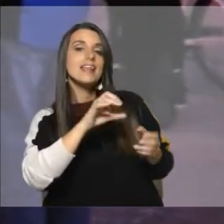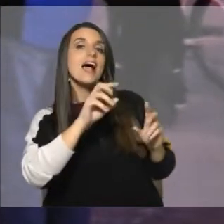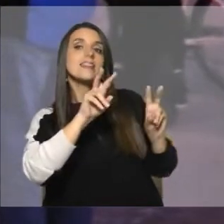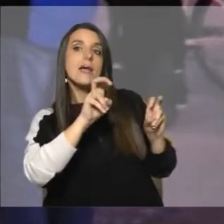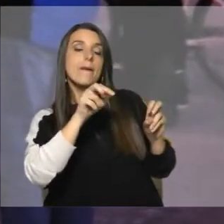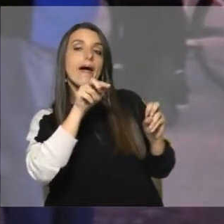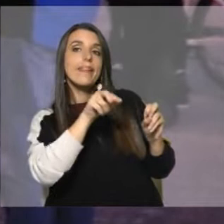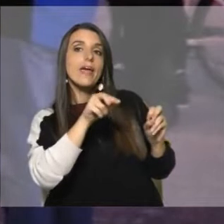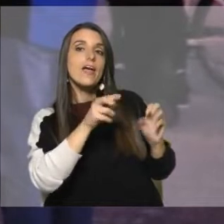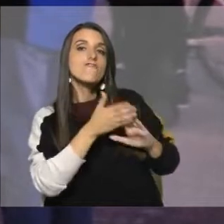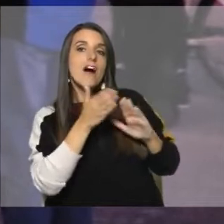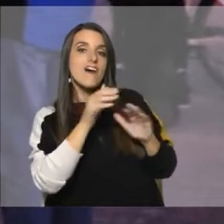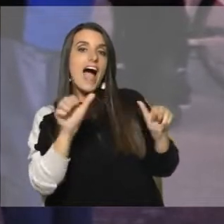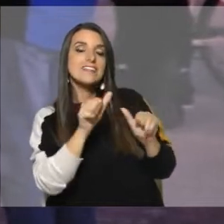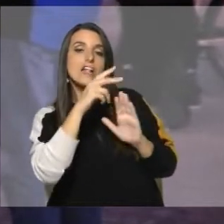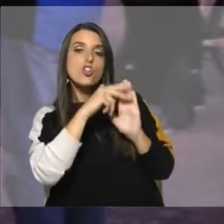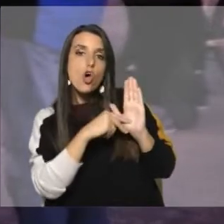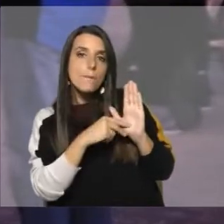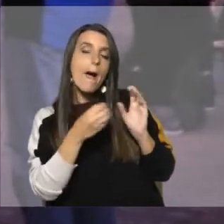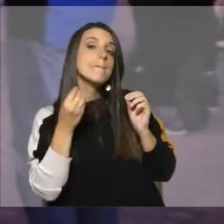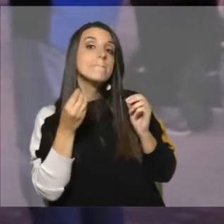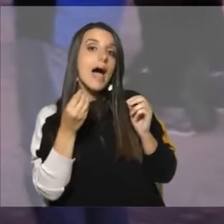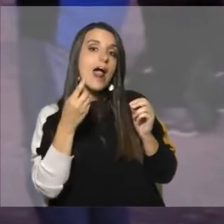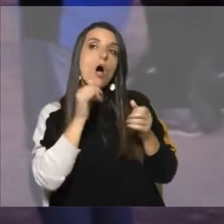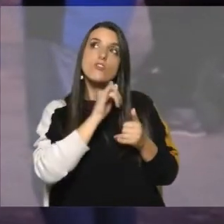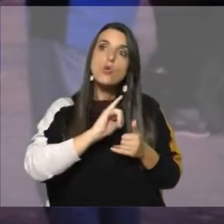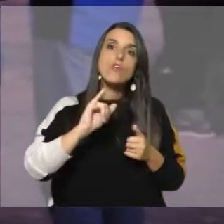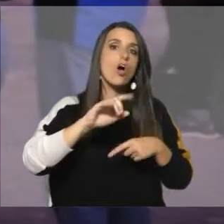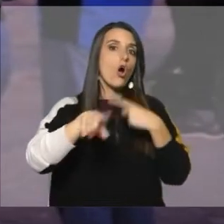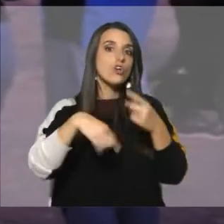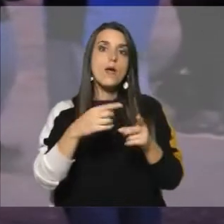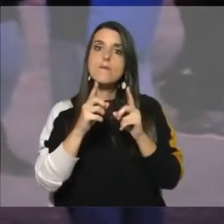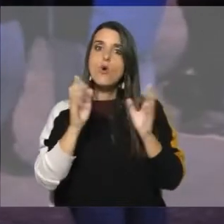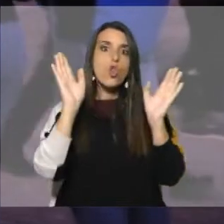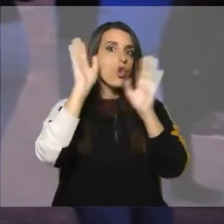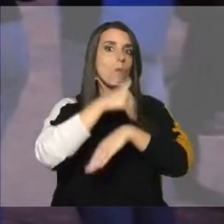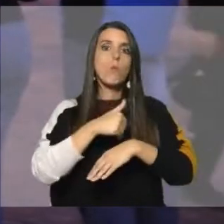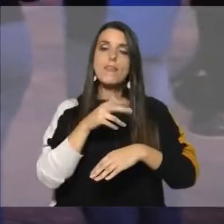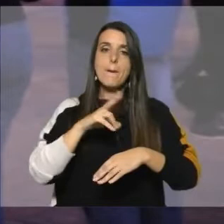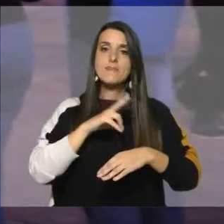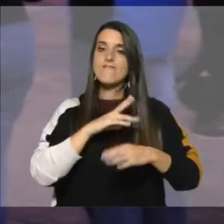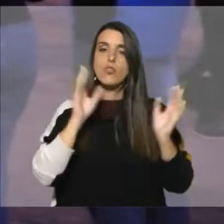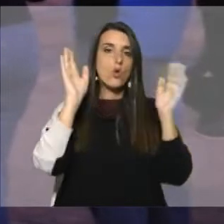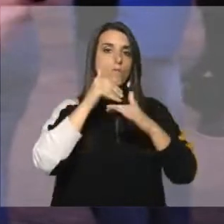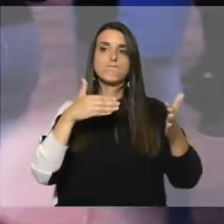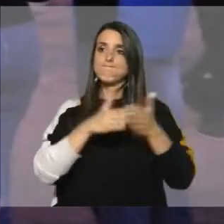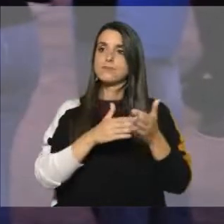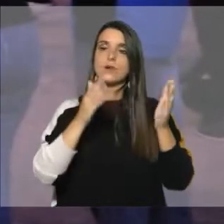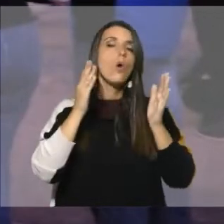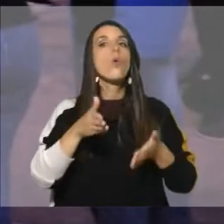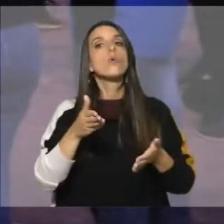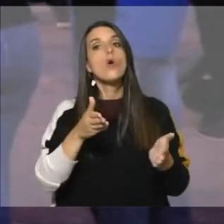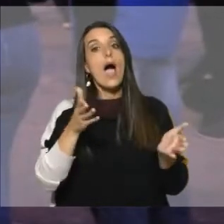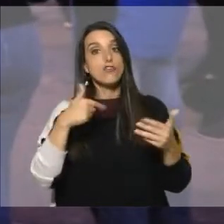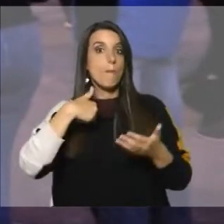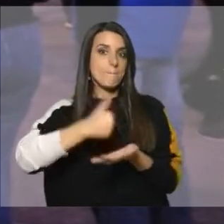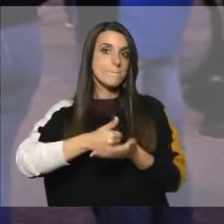a lo que se va a hacer jurídicamente para tratar de continuar impidiendo esta decisión del Poder Ejecutivo. Nosotros no vamos